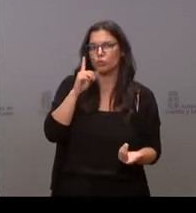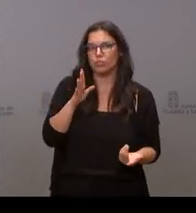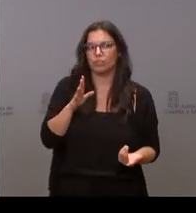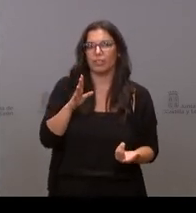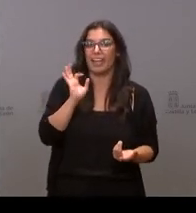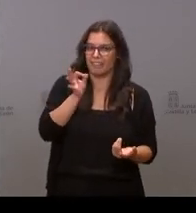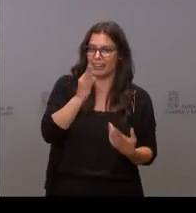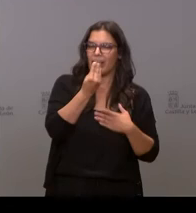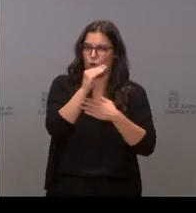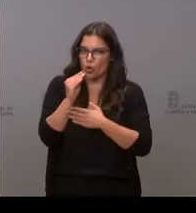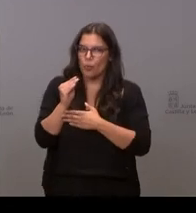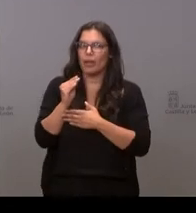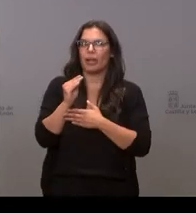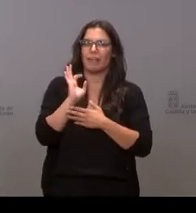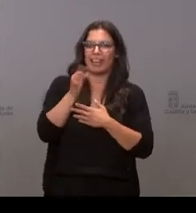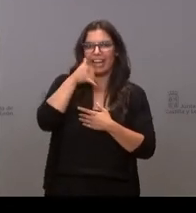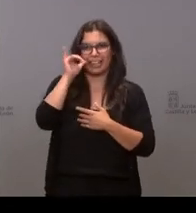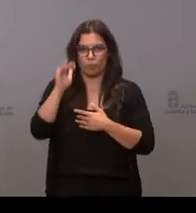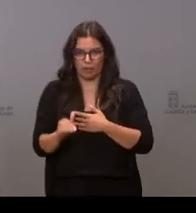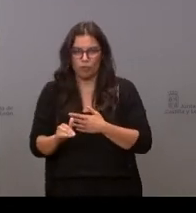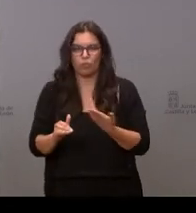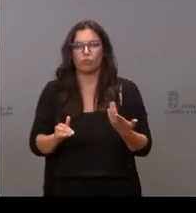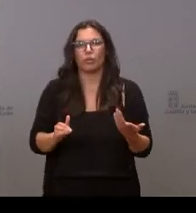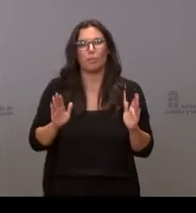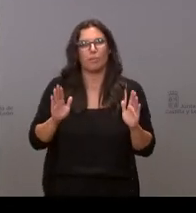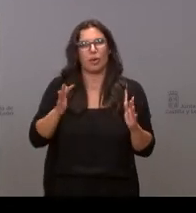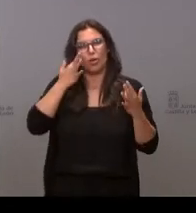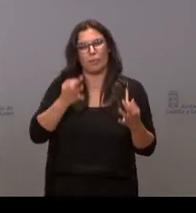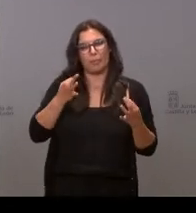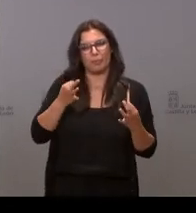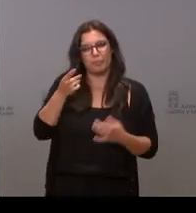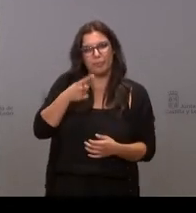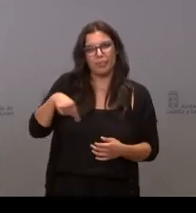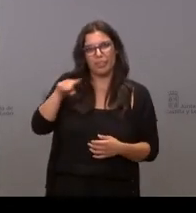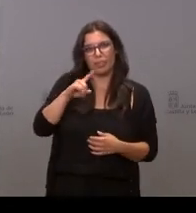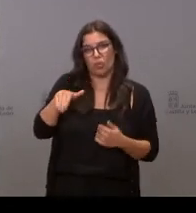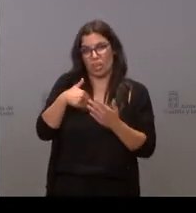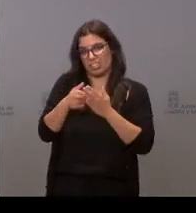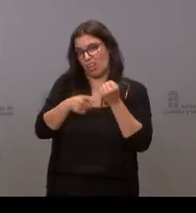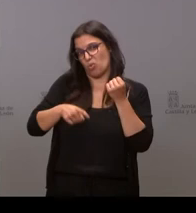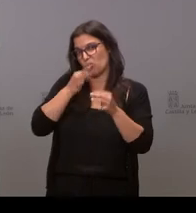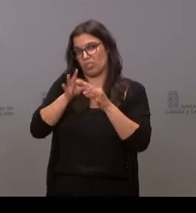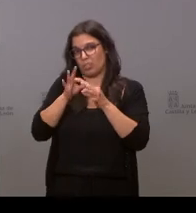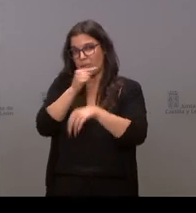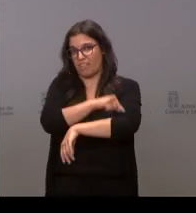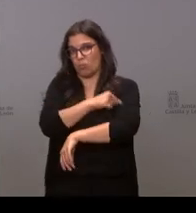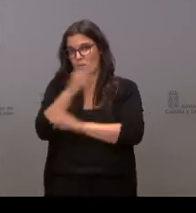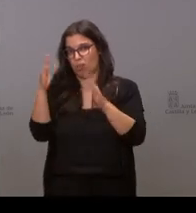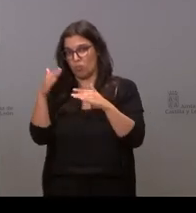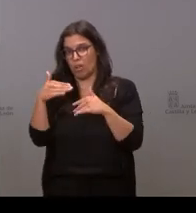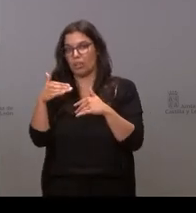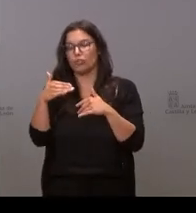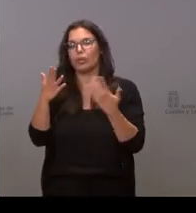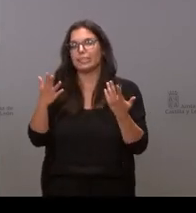siente más joven que tiene menos riesgo pero esa gente yo creo que hasta agosto septiembre no se va a poder vacunar no sé cuánto hay de